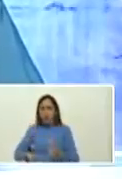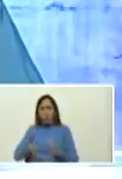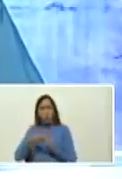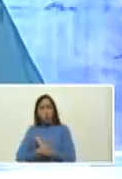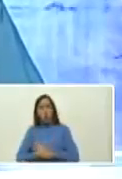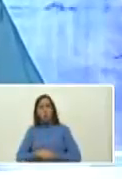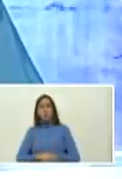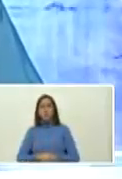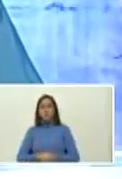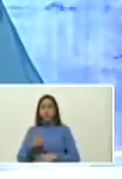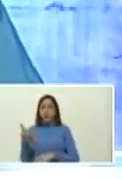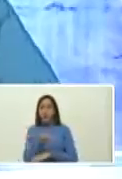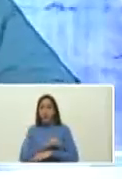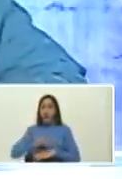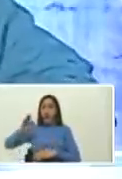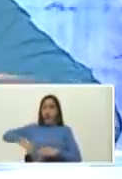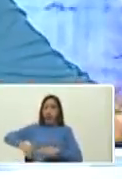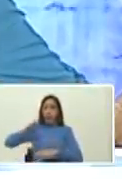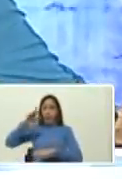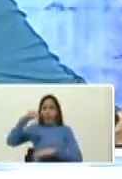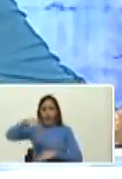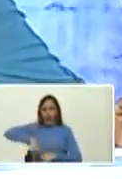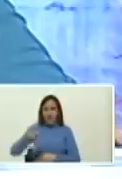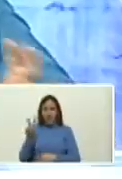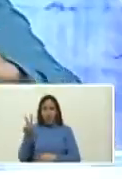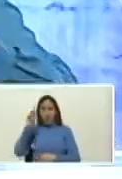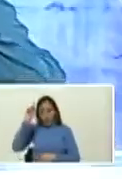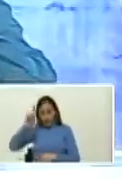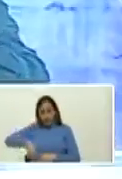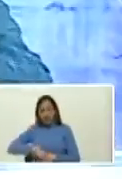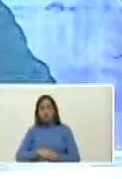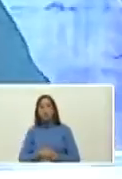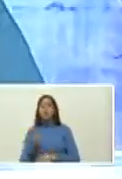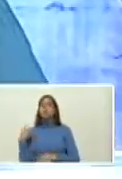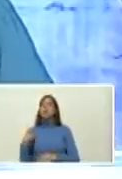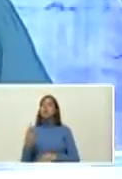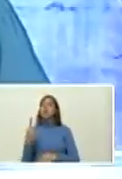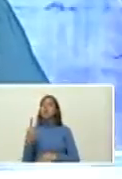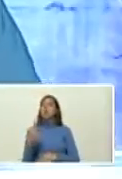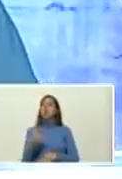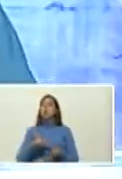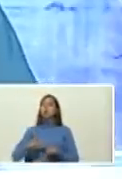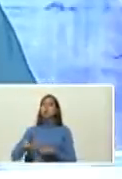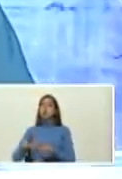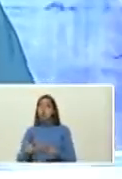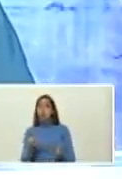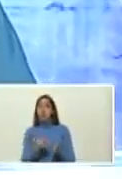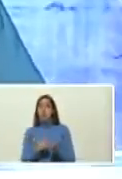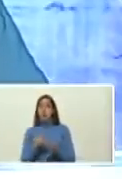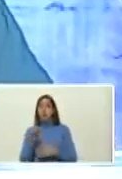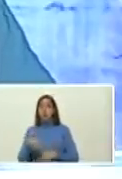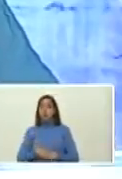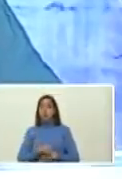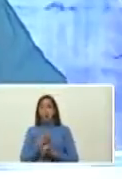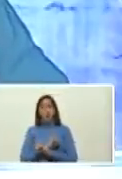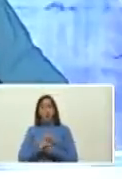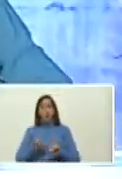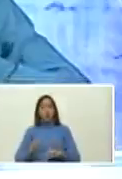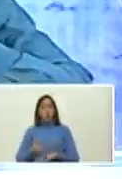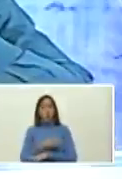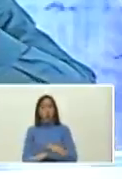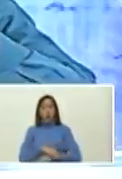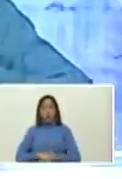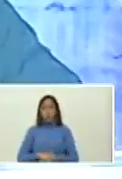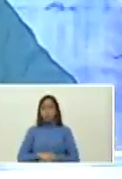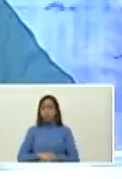superliga de baloncesto de Venezuela va a tener dos sedes y acaba de culminar la